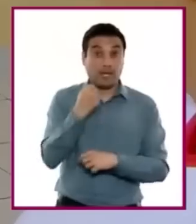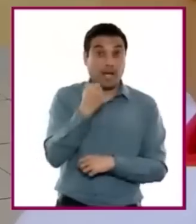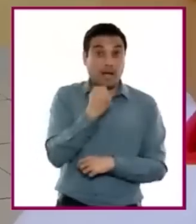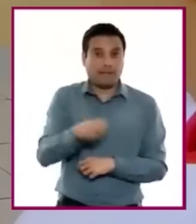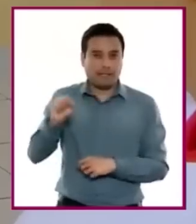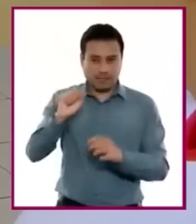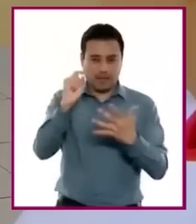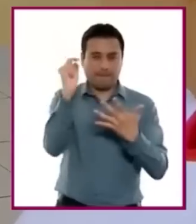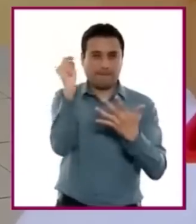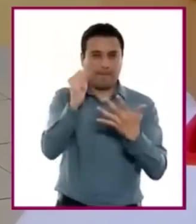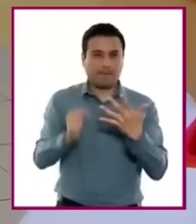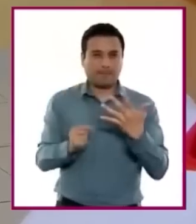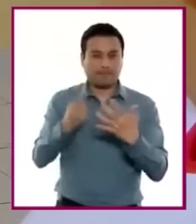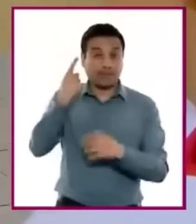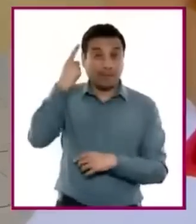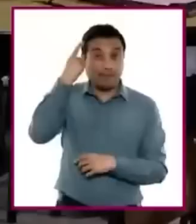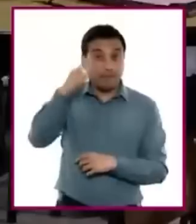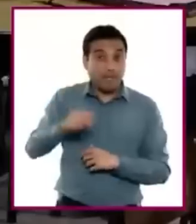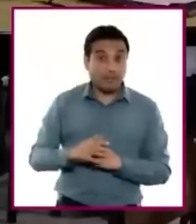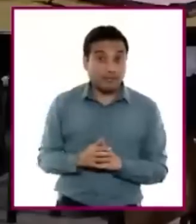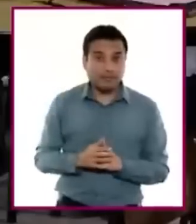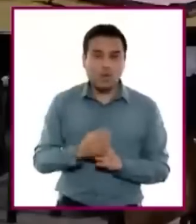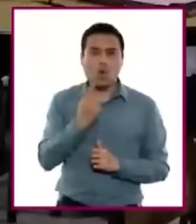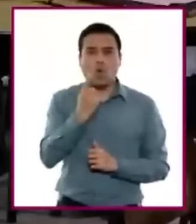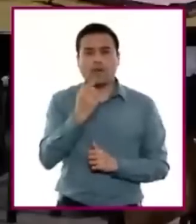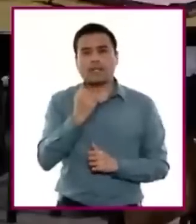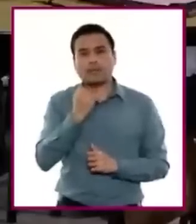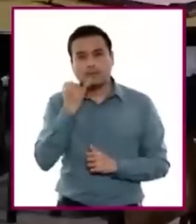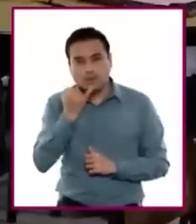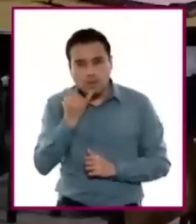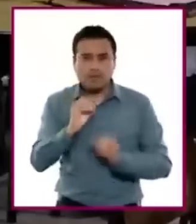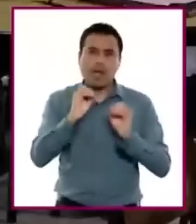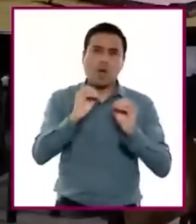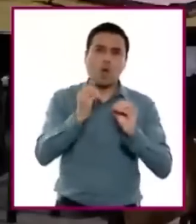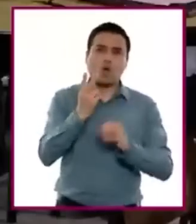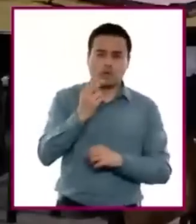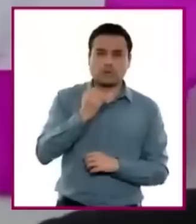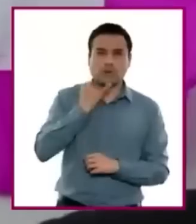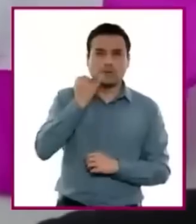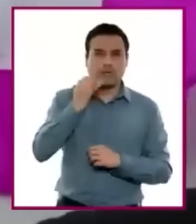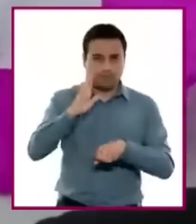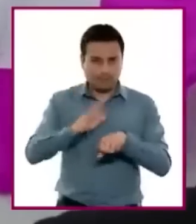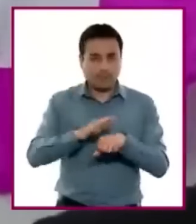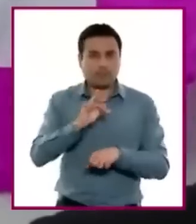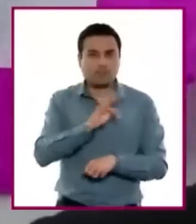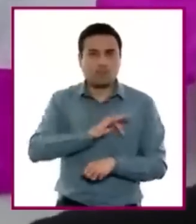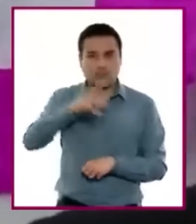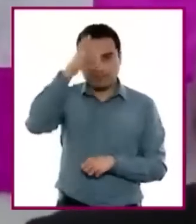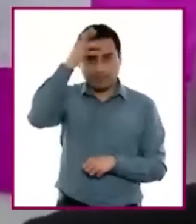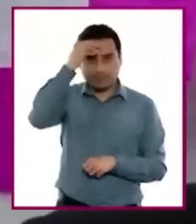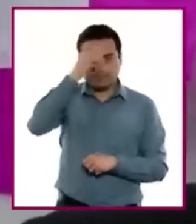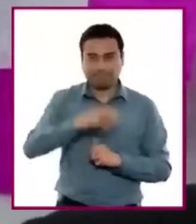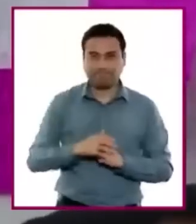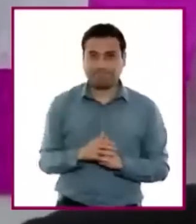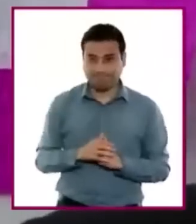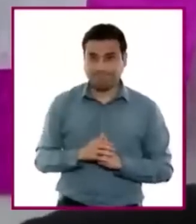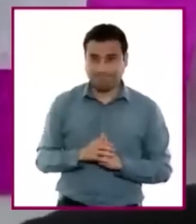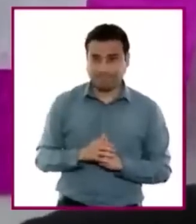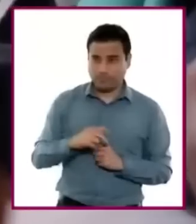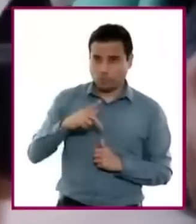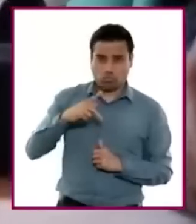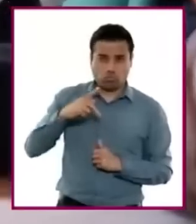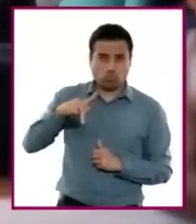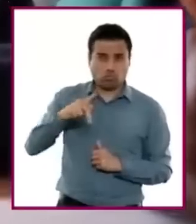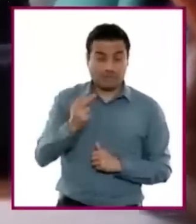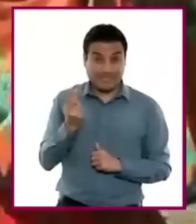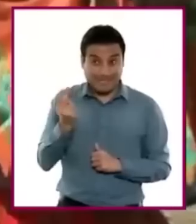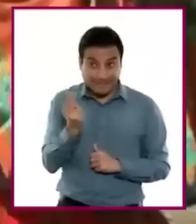utilicen una o más lenguas, dependiendo de su contexto sociolingüístico, para satisfacer necesidades e